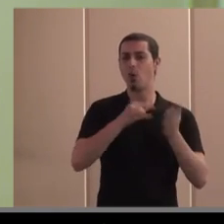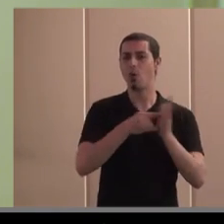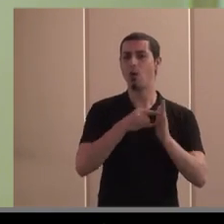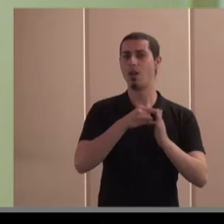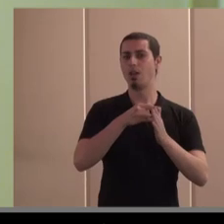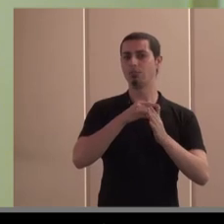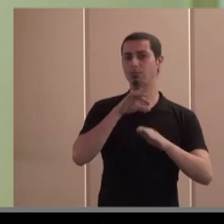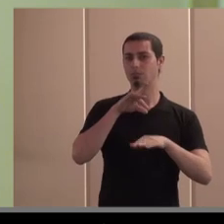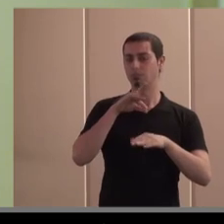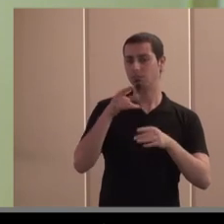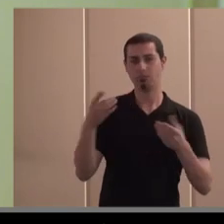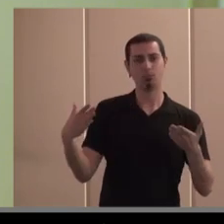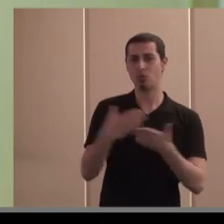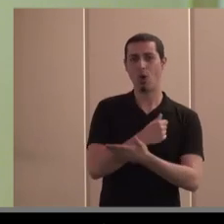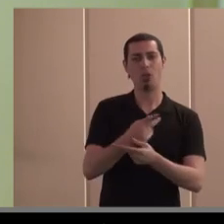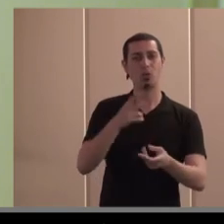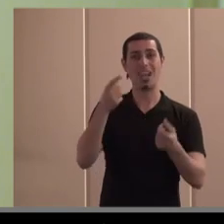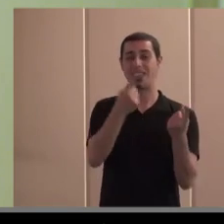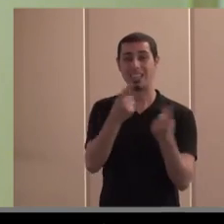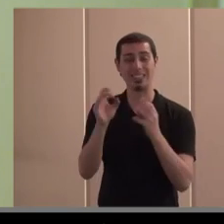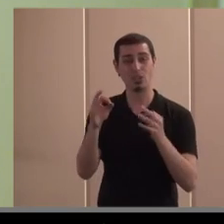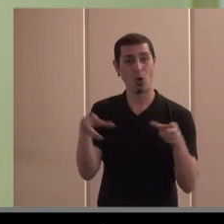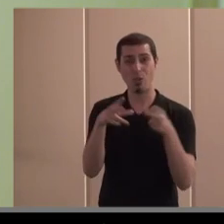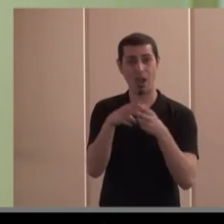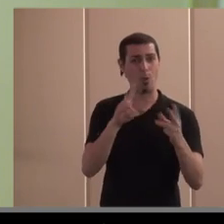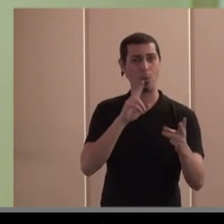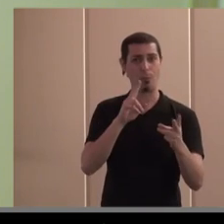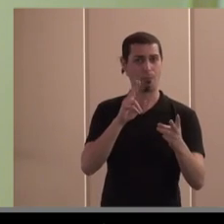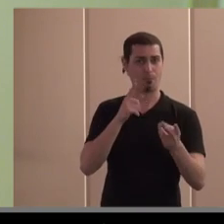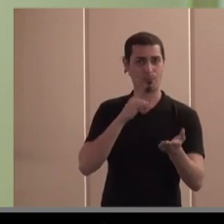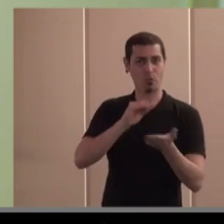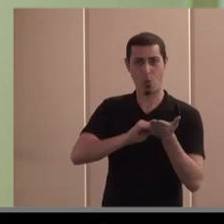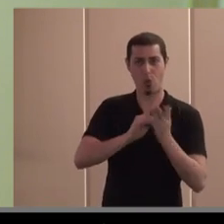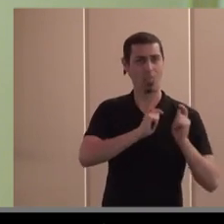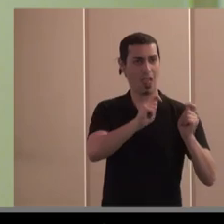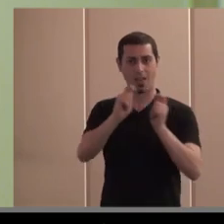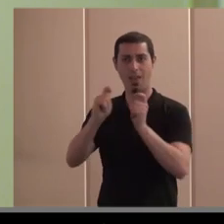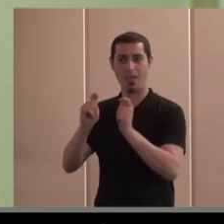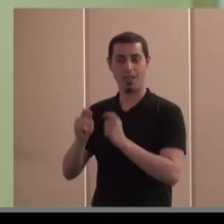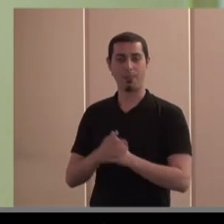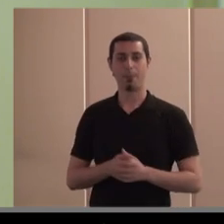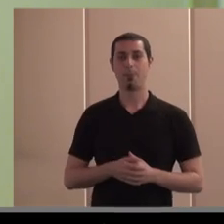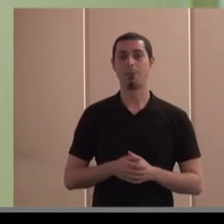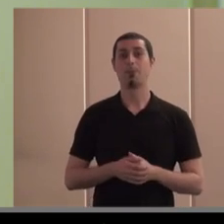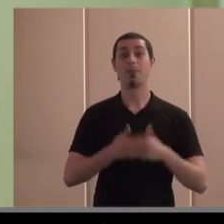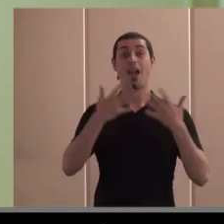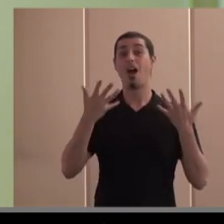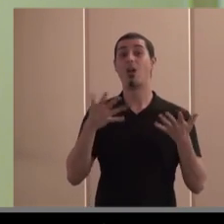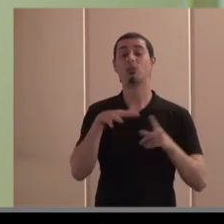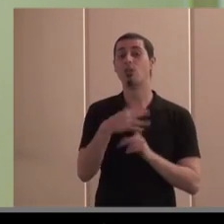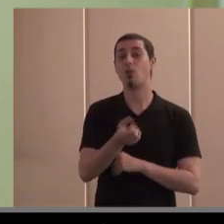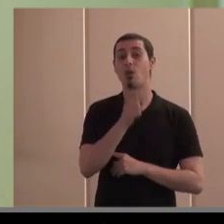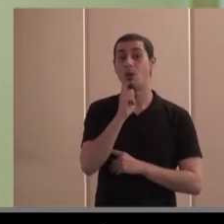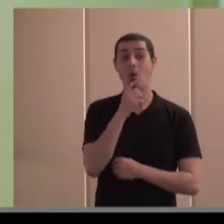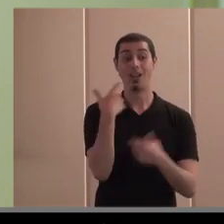respondiendo históricamente a todas estas necesidades sociales y han dado respuestas positivas en determinados momentos históricos para este tema ahora que ocurre